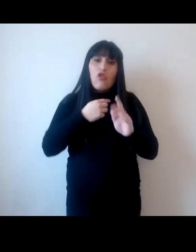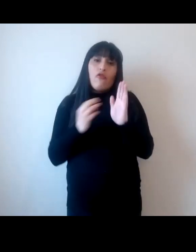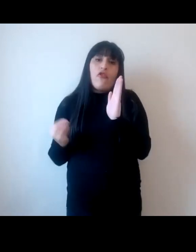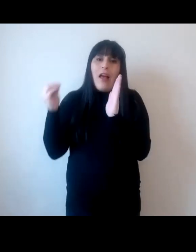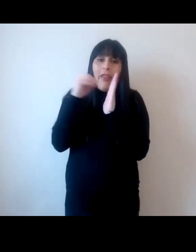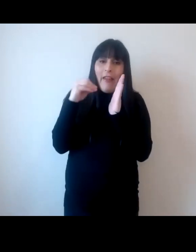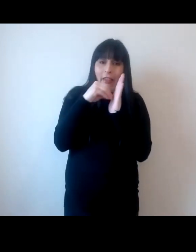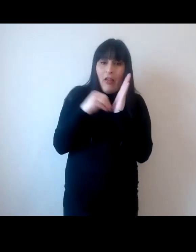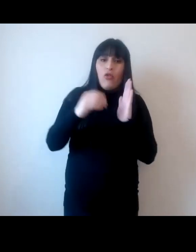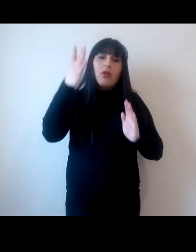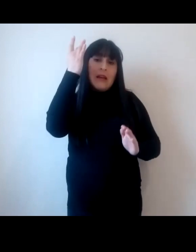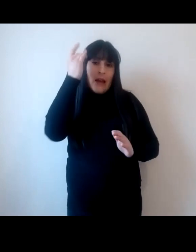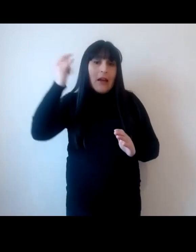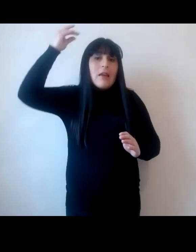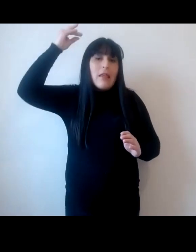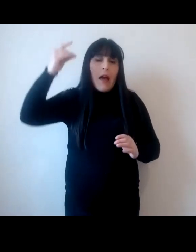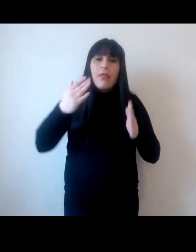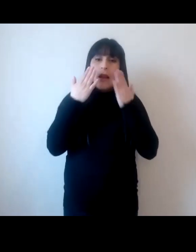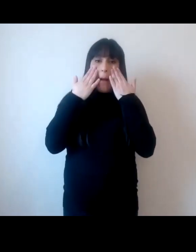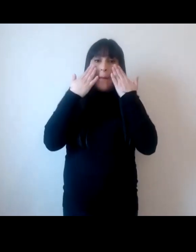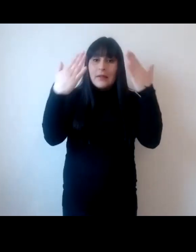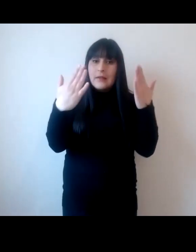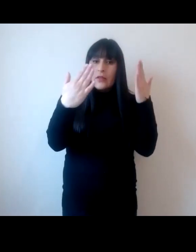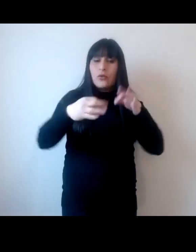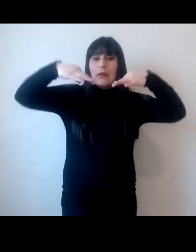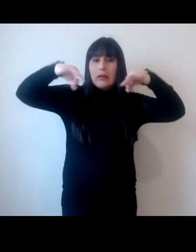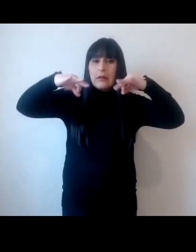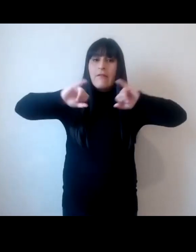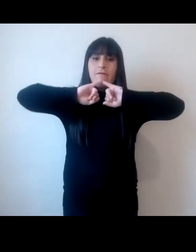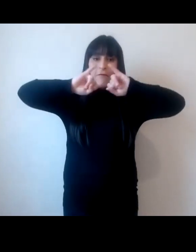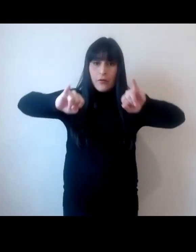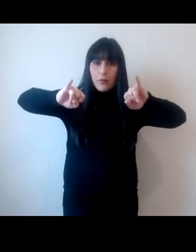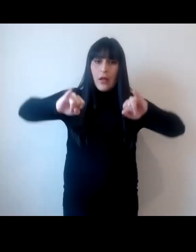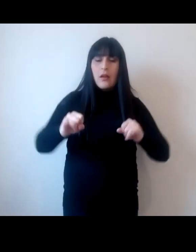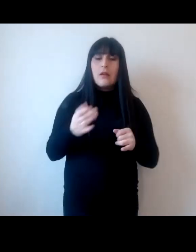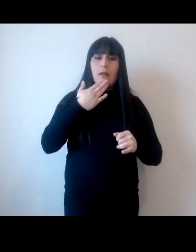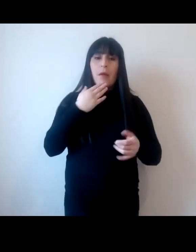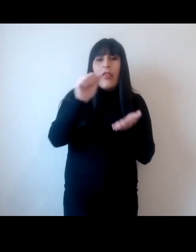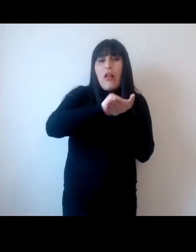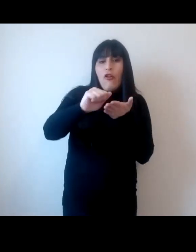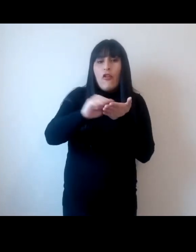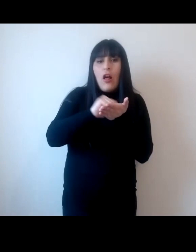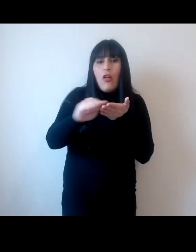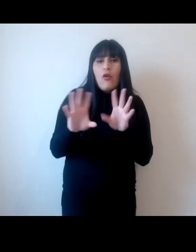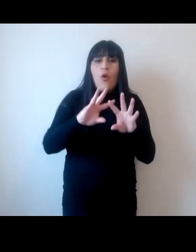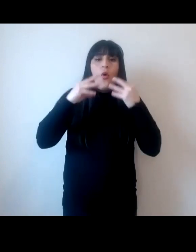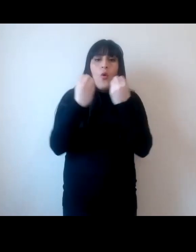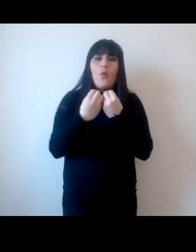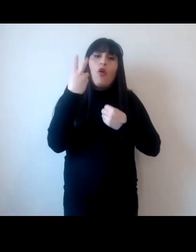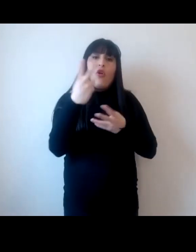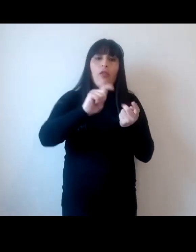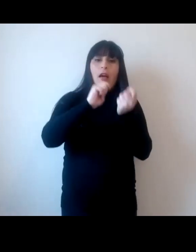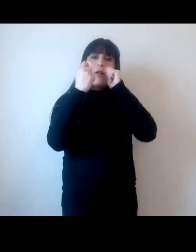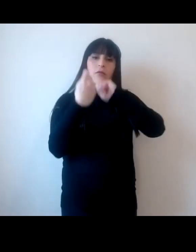derivan de la presentación de este informe y de lo que ya sabemos de los borradores del grupo 2 sobre adaptación y